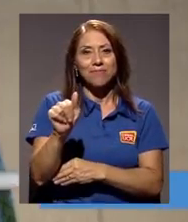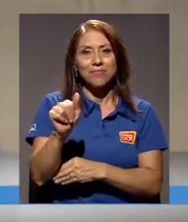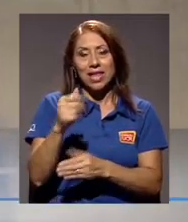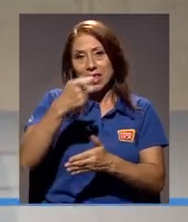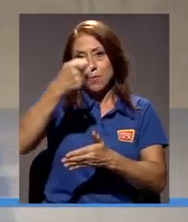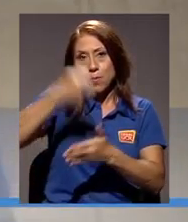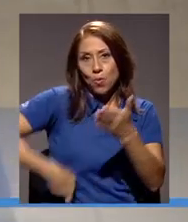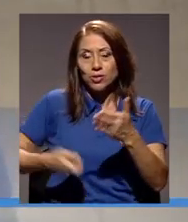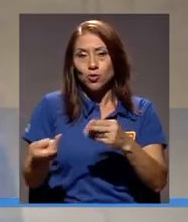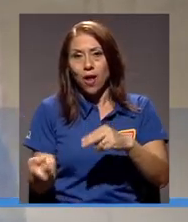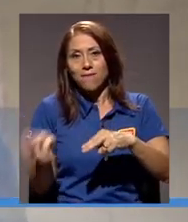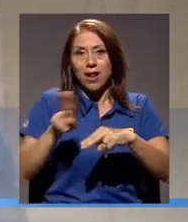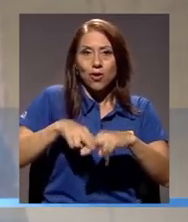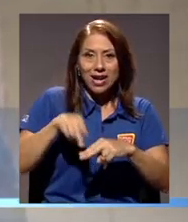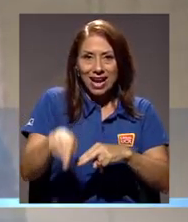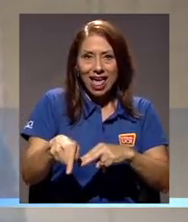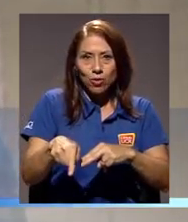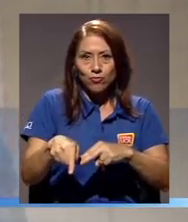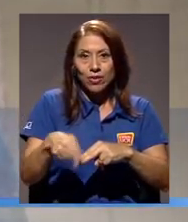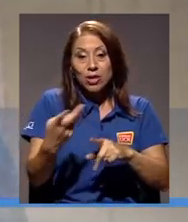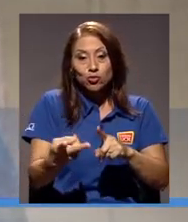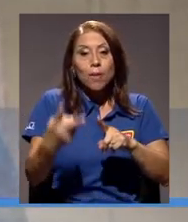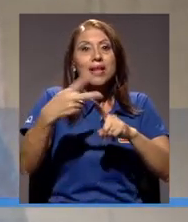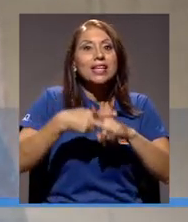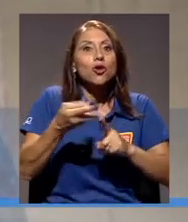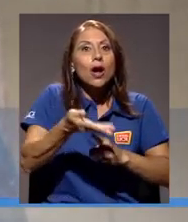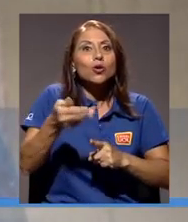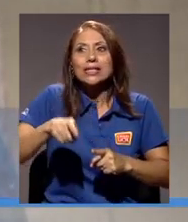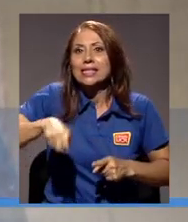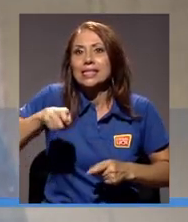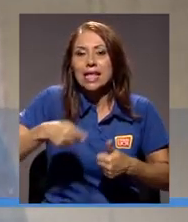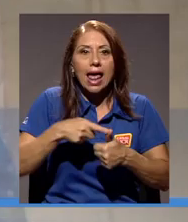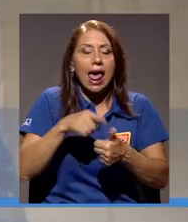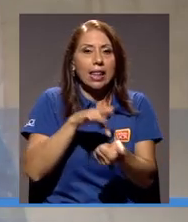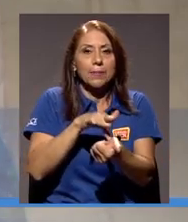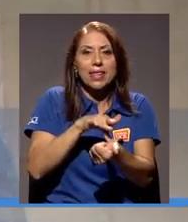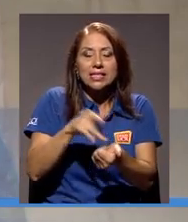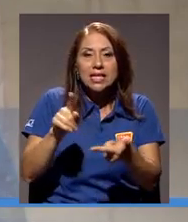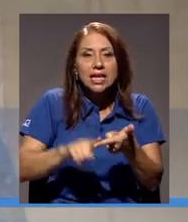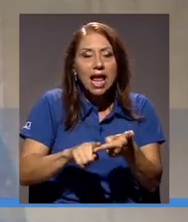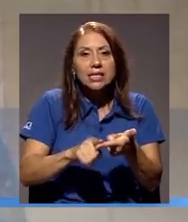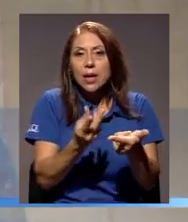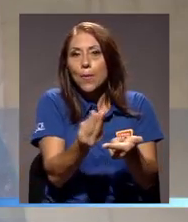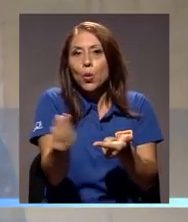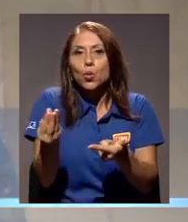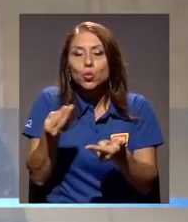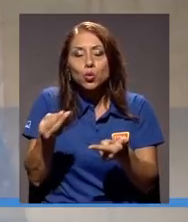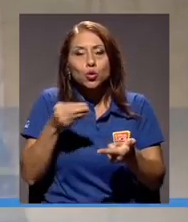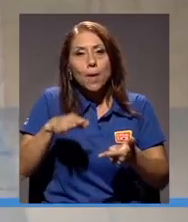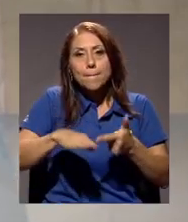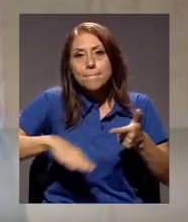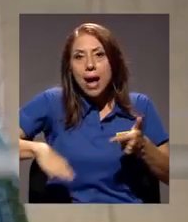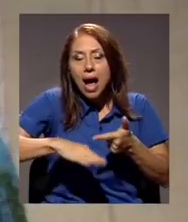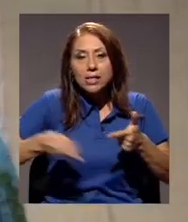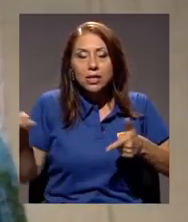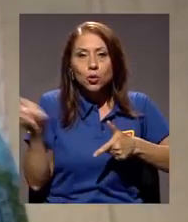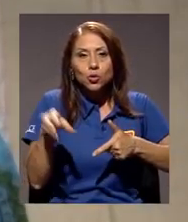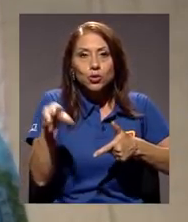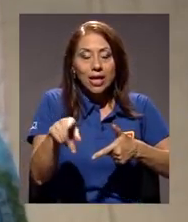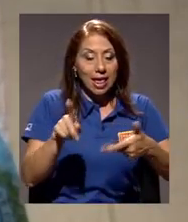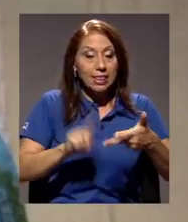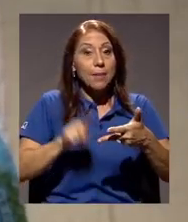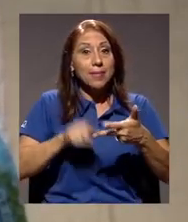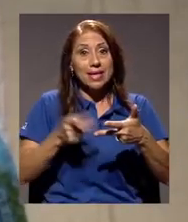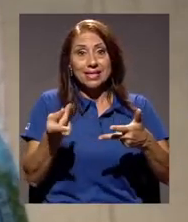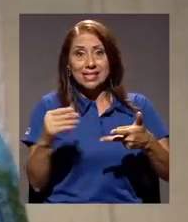extendiendo su aplicación a bienes de primera necesidad como las medicinas, la canasta básica, golpea los salarios de los trabajadores